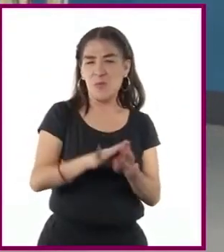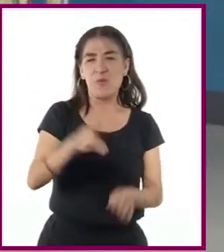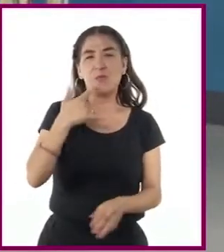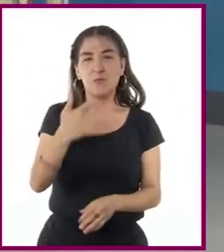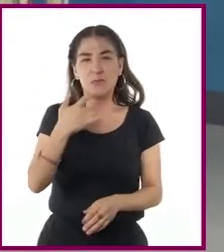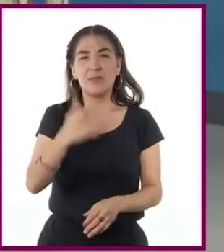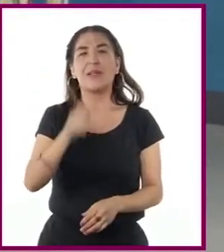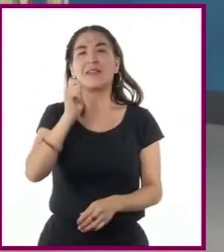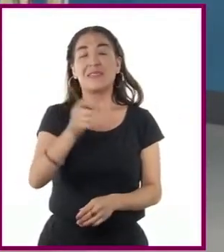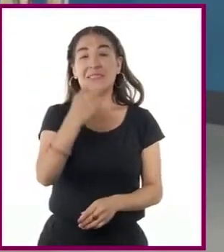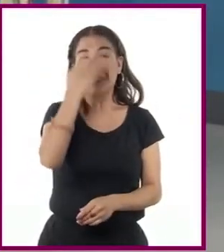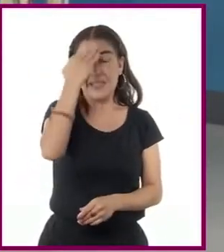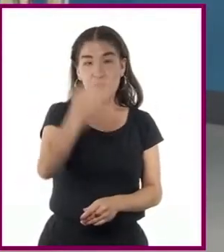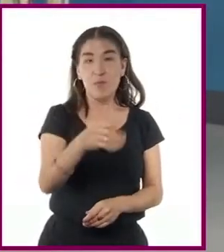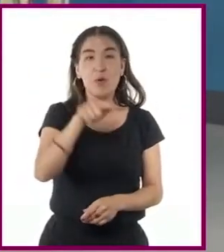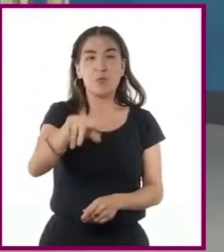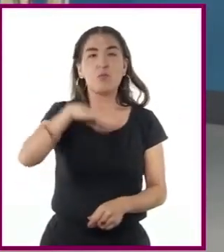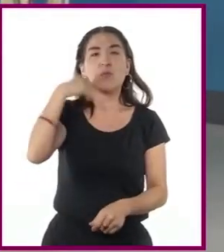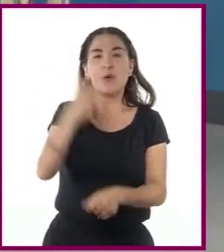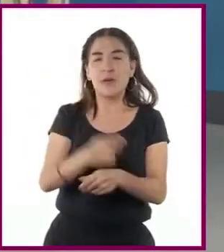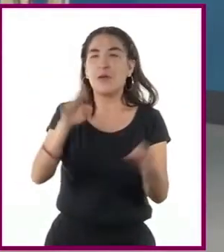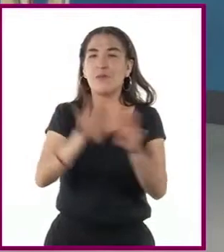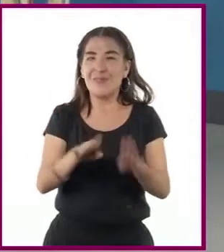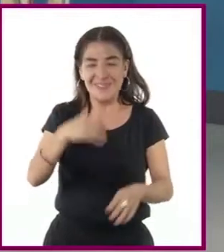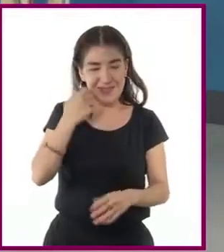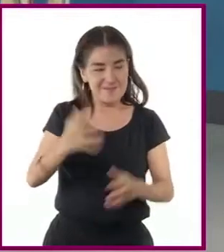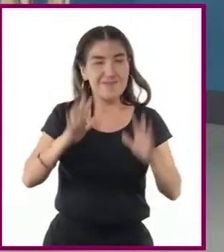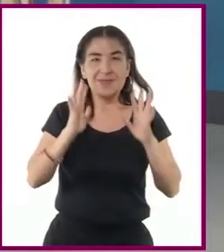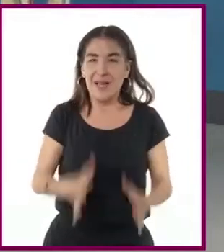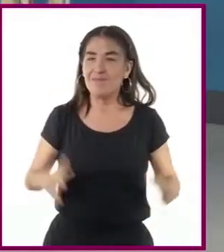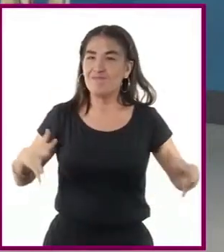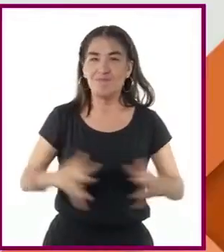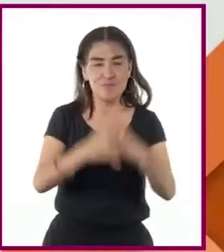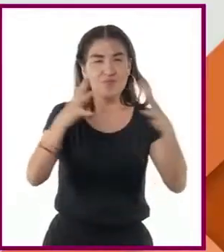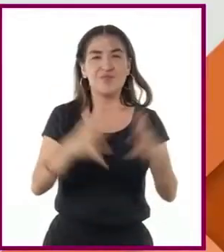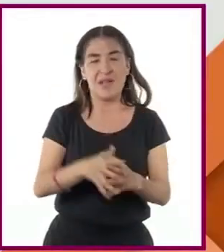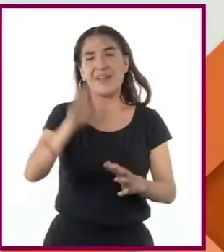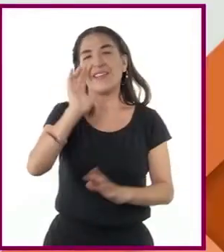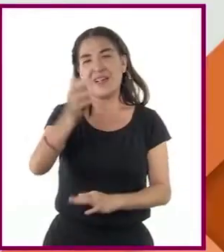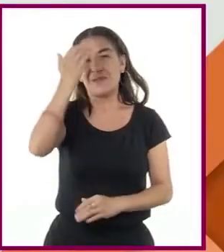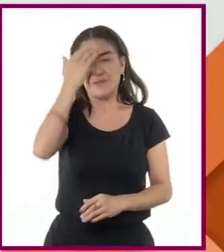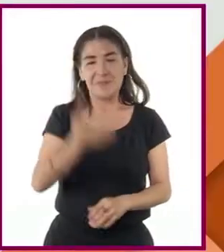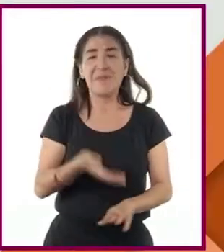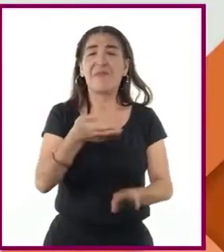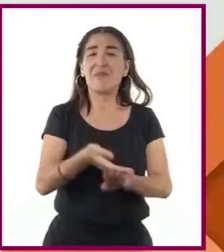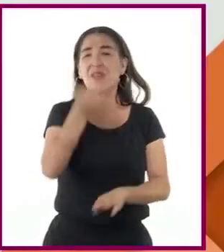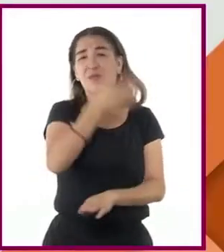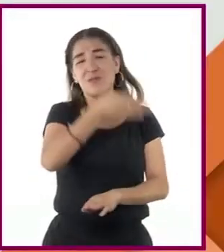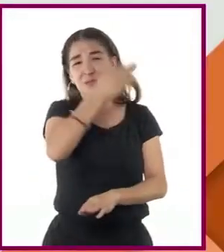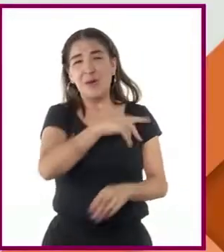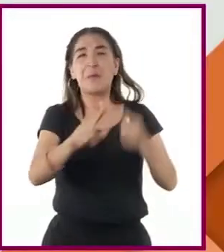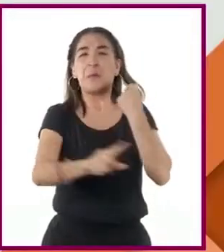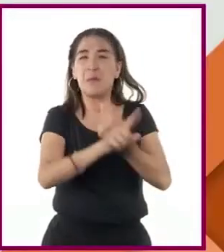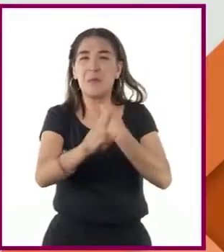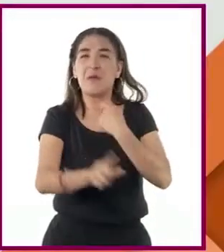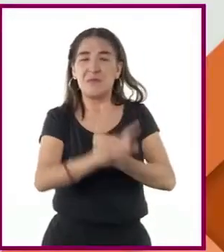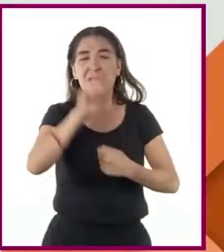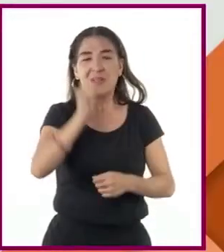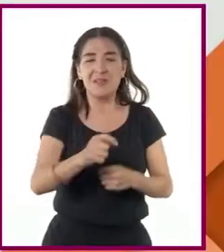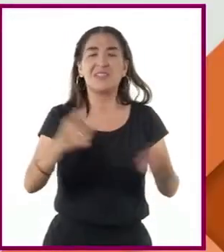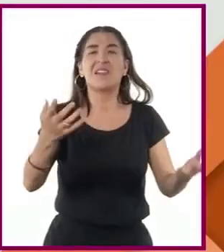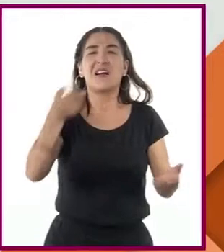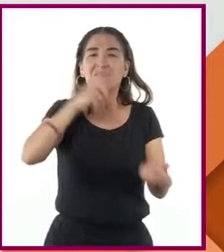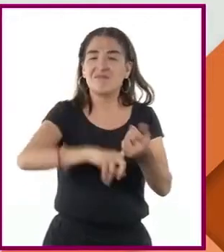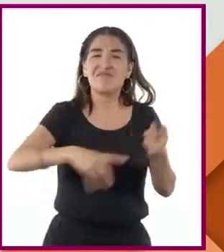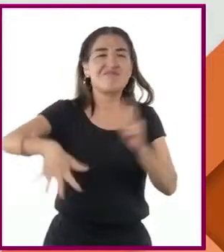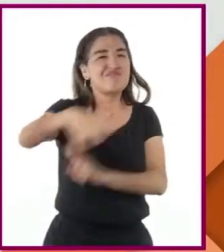lapso de tiempo durante el cual la voluntad de entrar en combate es suficientemente conocida. Generaciones enteras crecieron bajo la amenaza de un conflicto nuclear